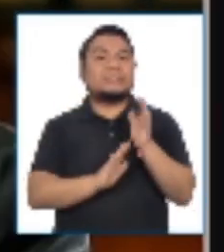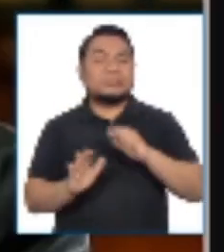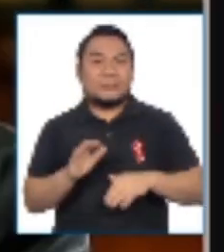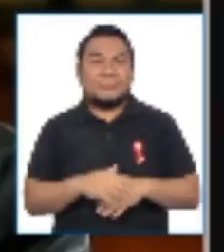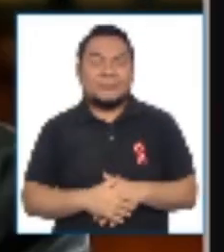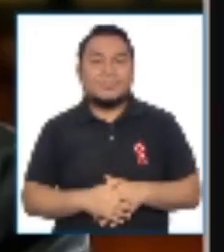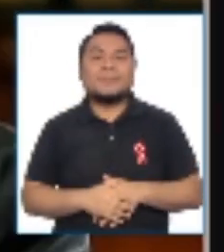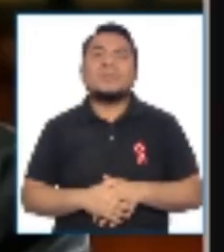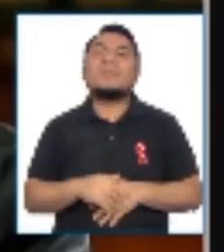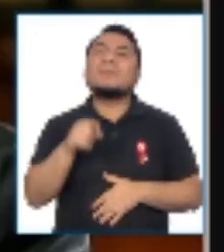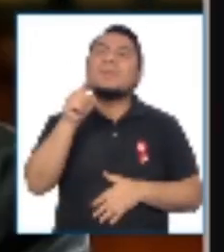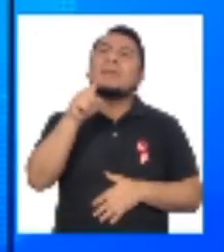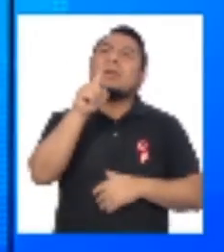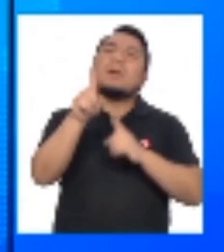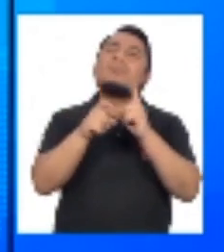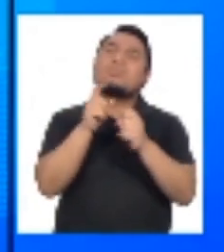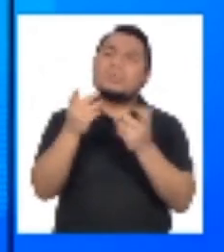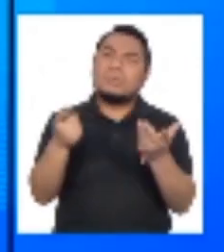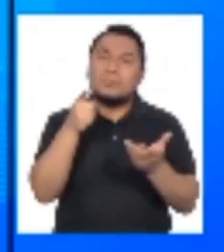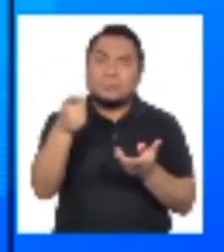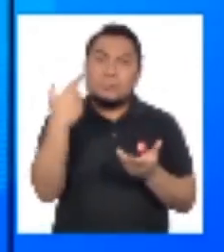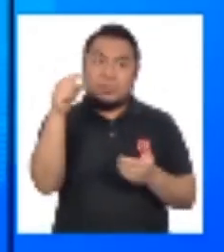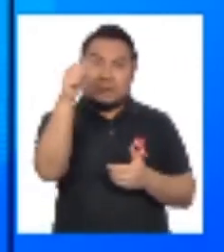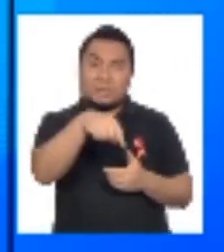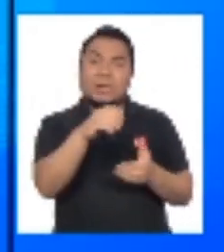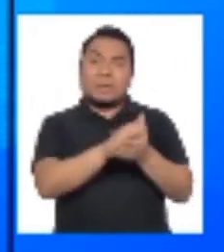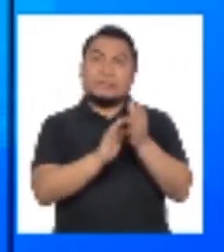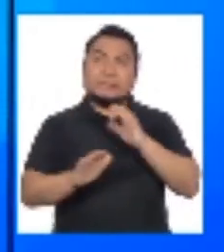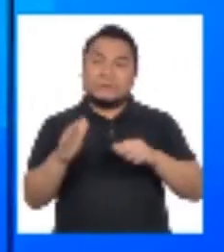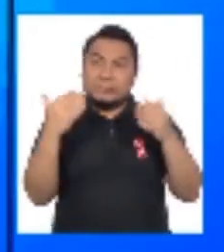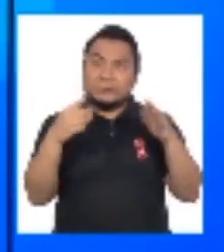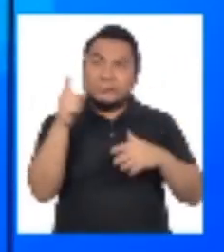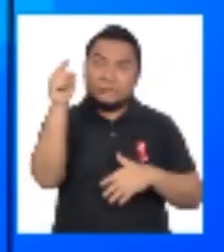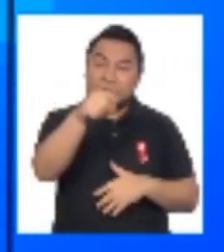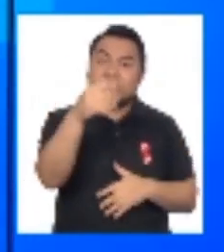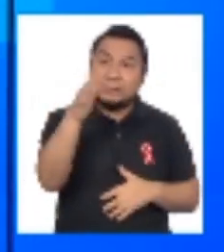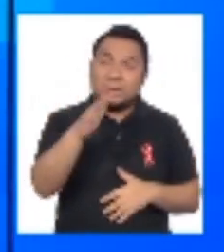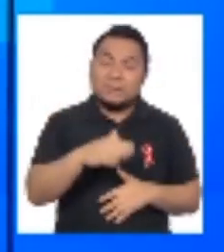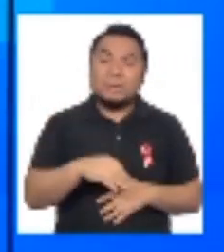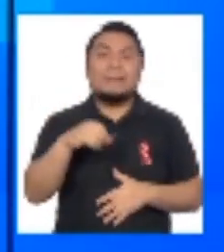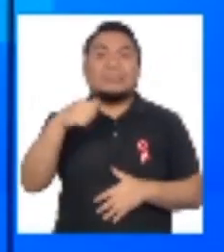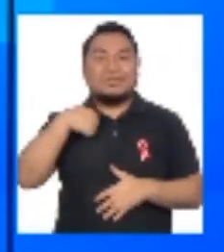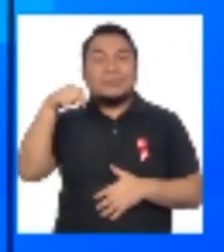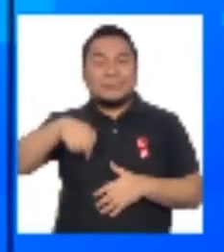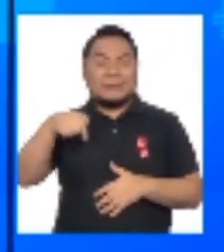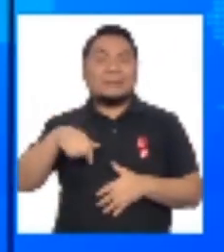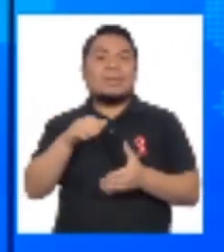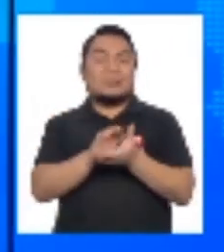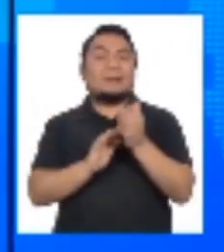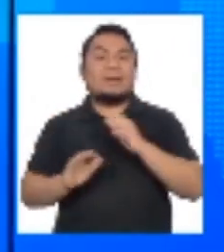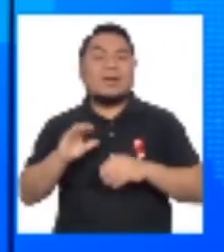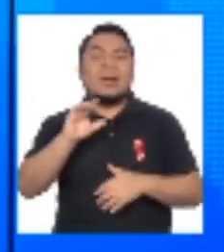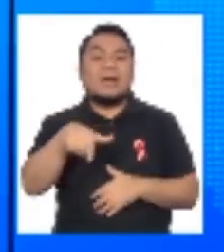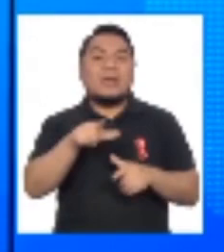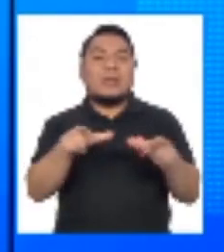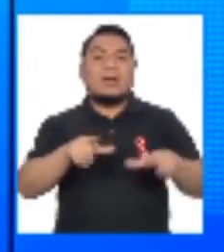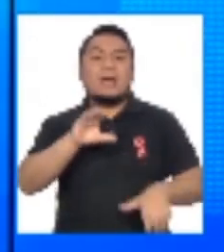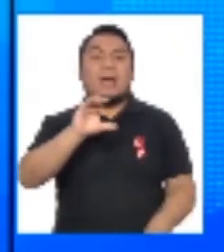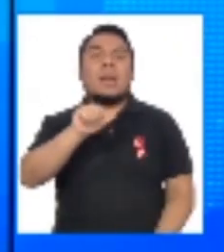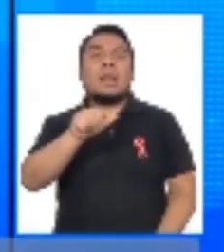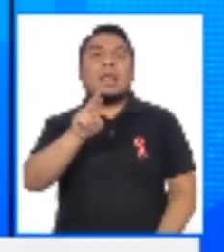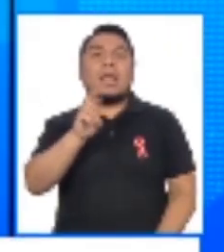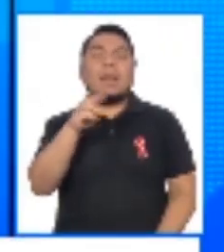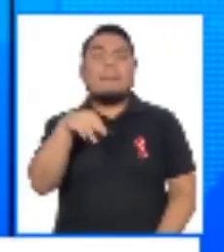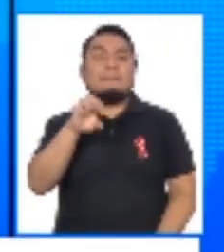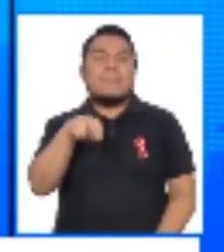cuéntanos sobre esta ayuda. ¿Usted ya se encuentra en Chincha? Sí, estamos aquí en el distrito del Carmen. Vinimos para